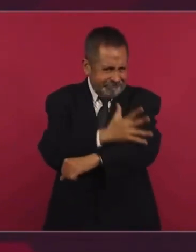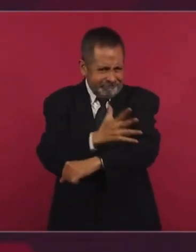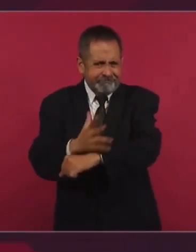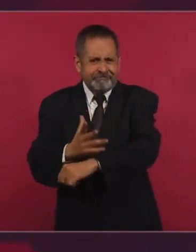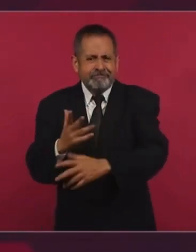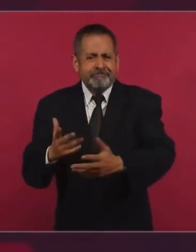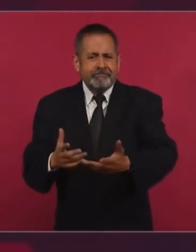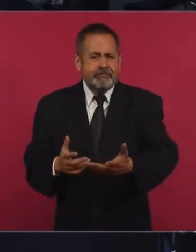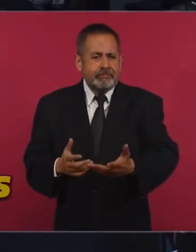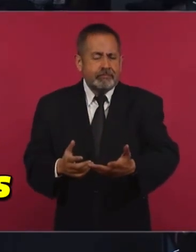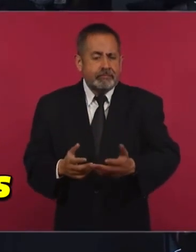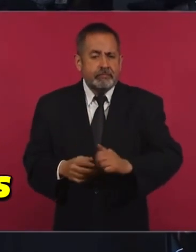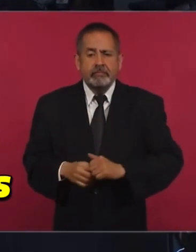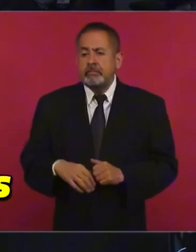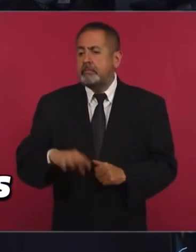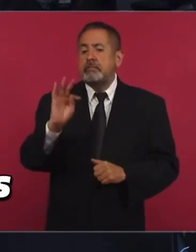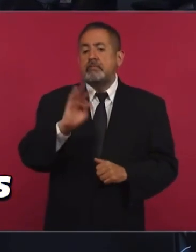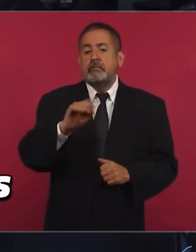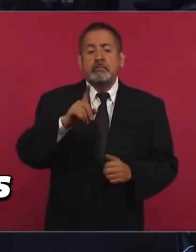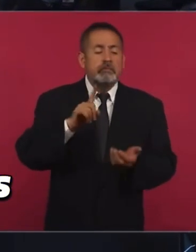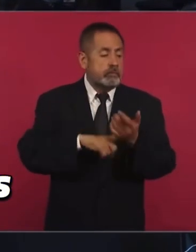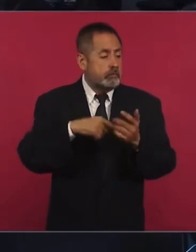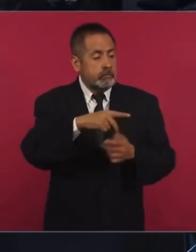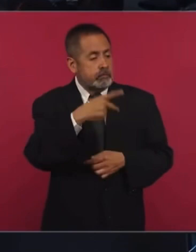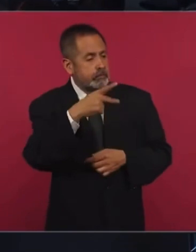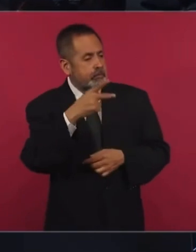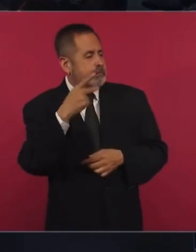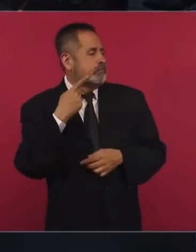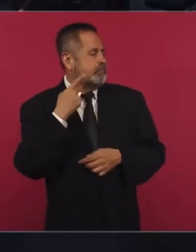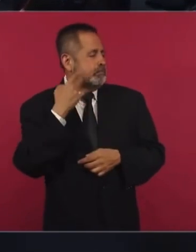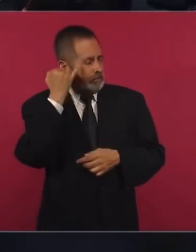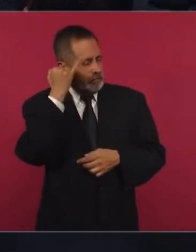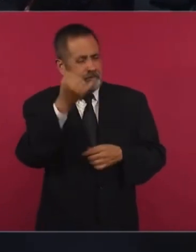por cuestiones políticas o ideológicas